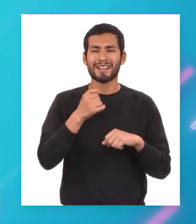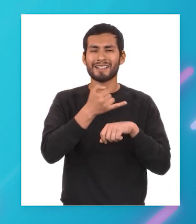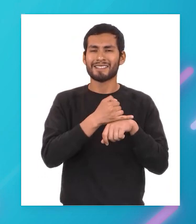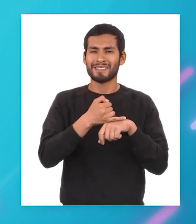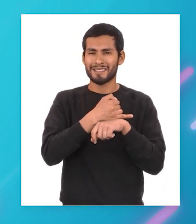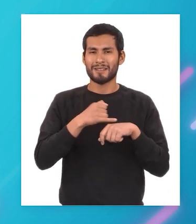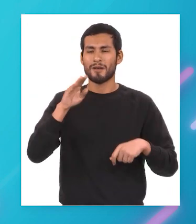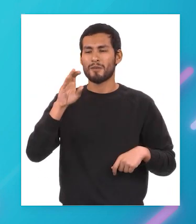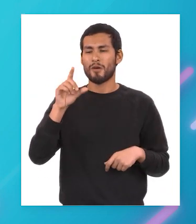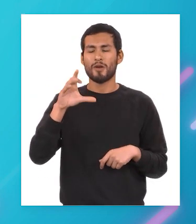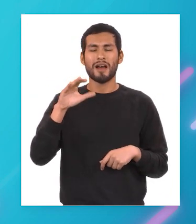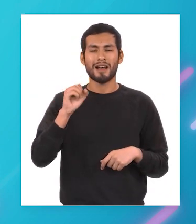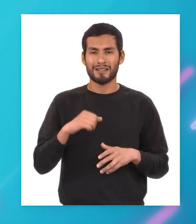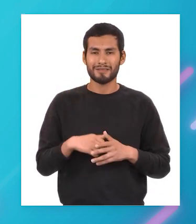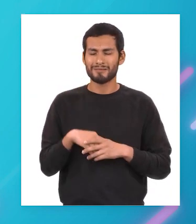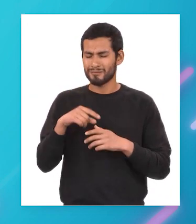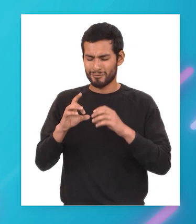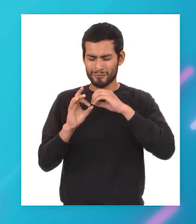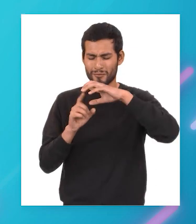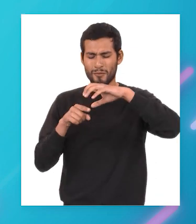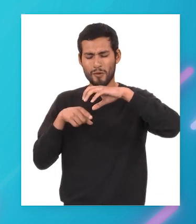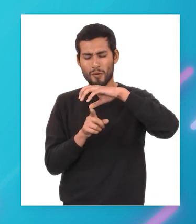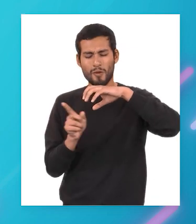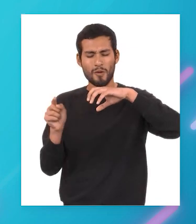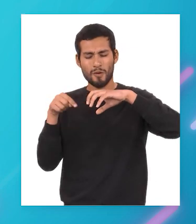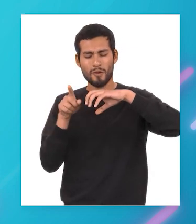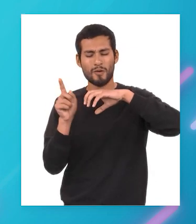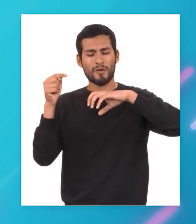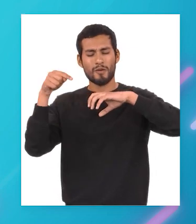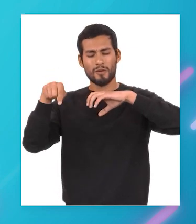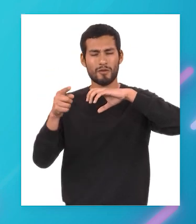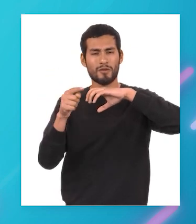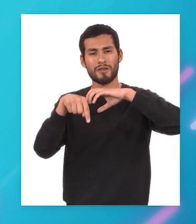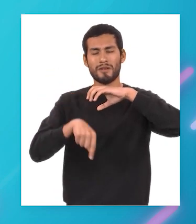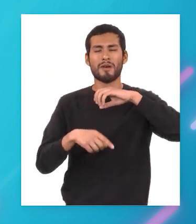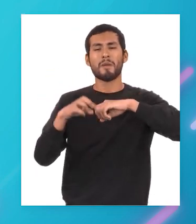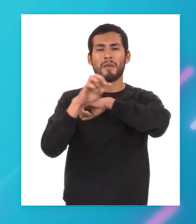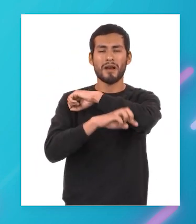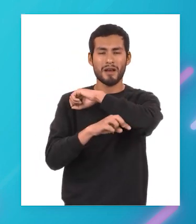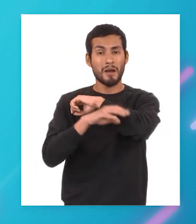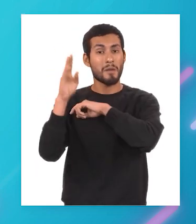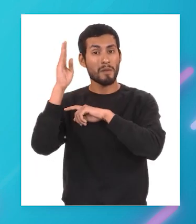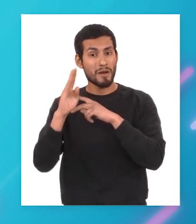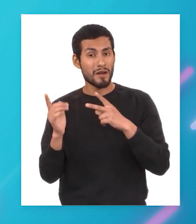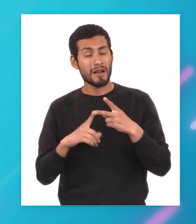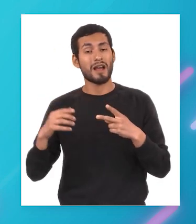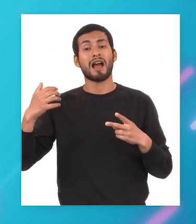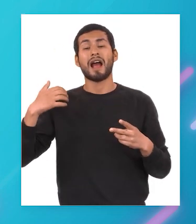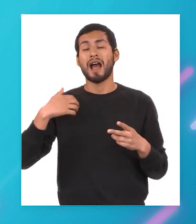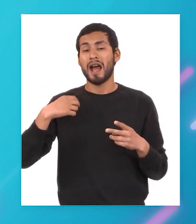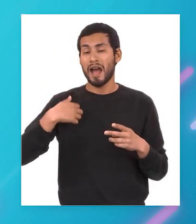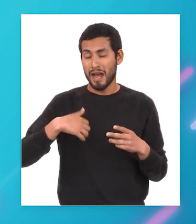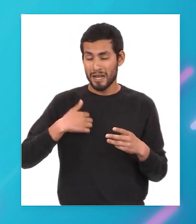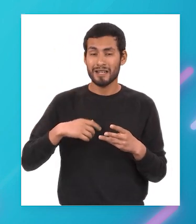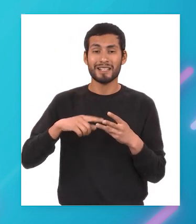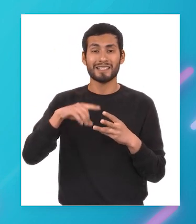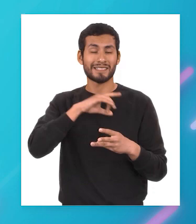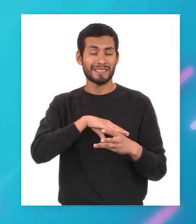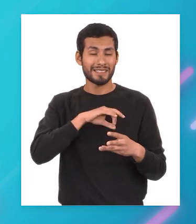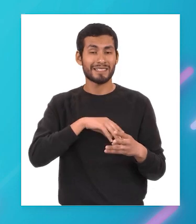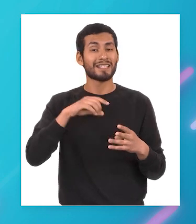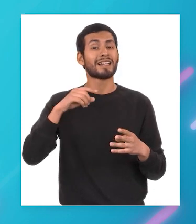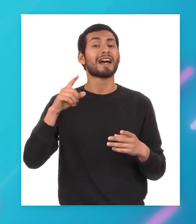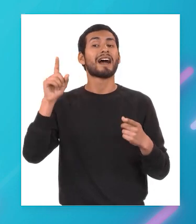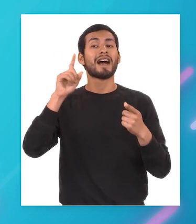las islas molucas recorrió todo el planeta pasando por países como brasil argentina chile